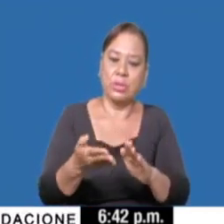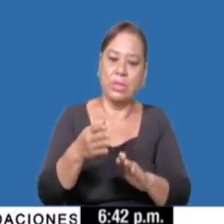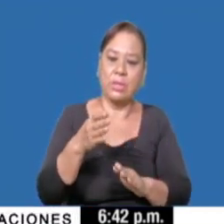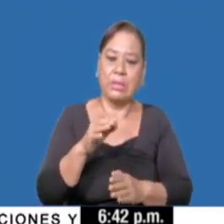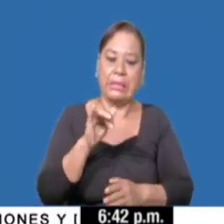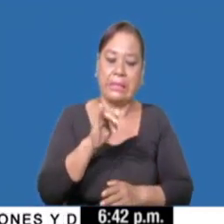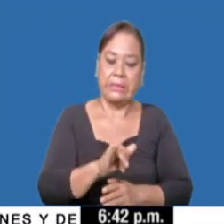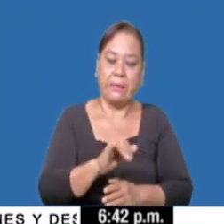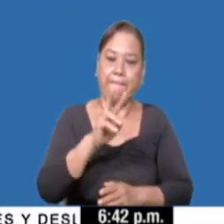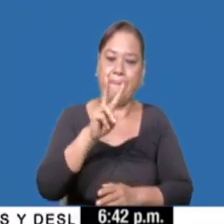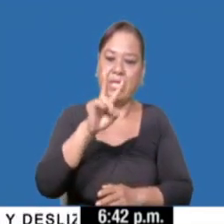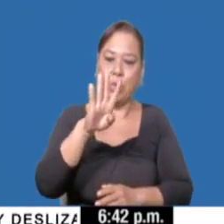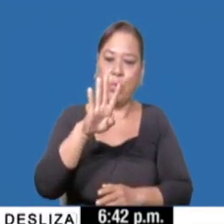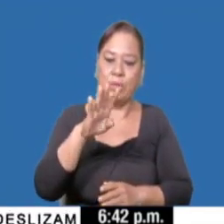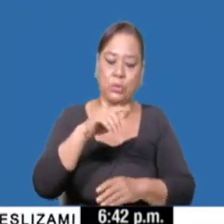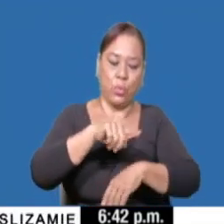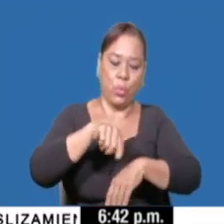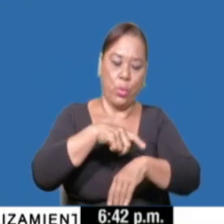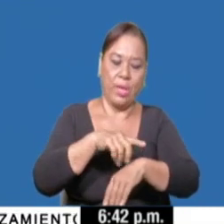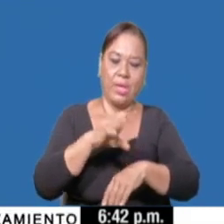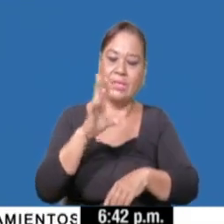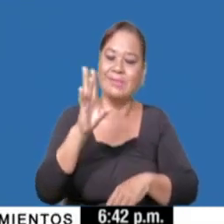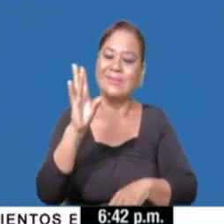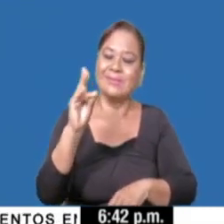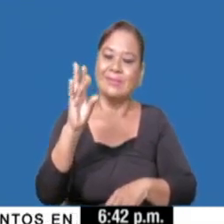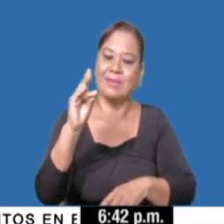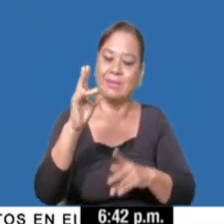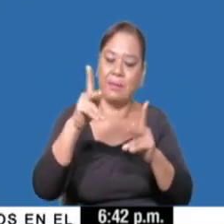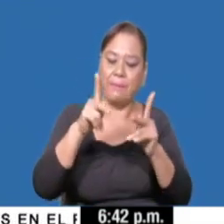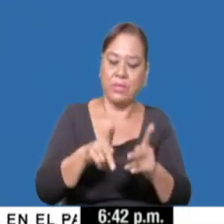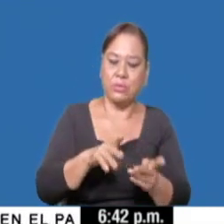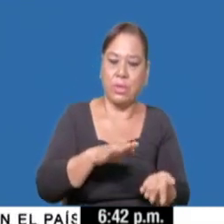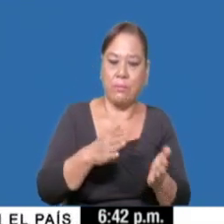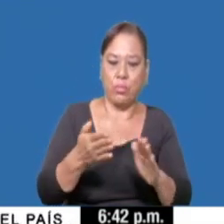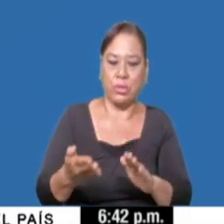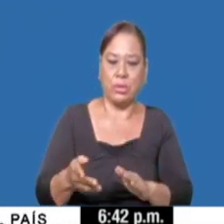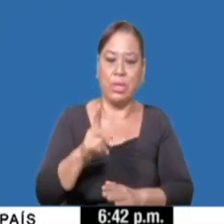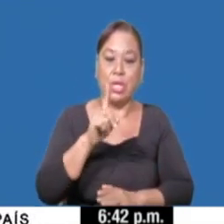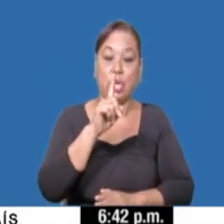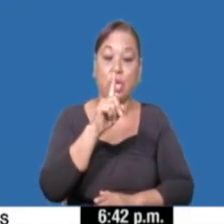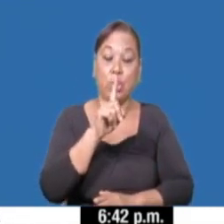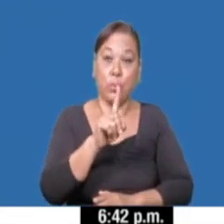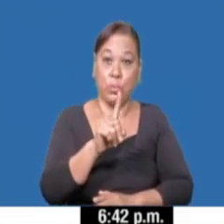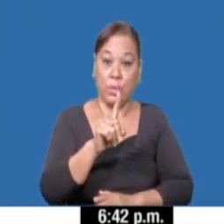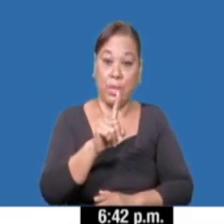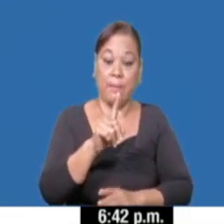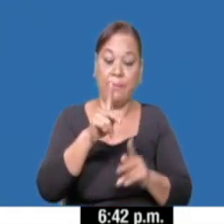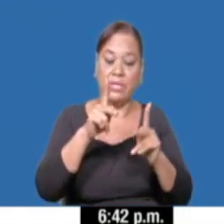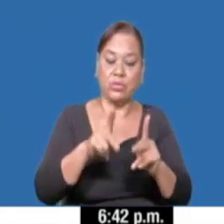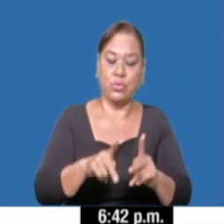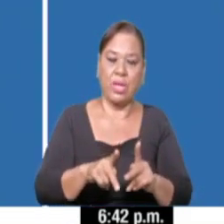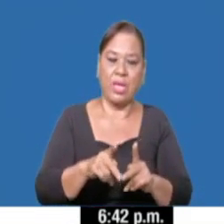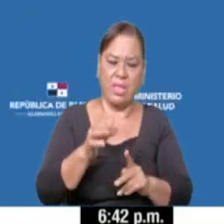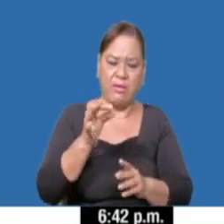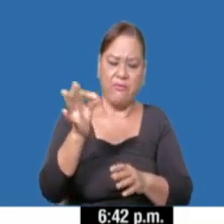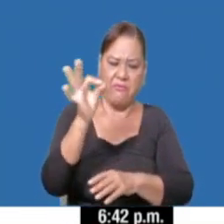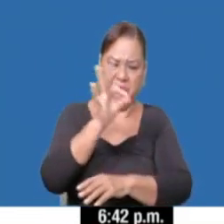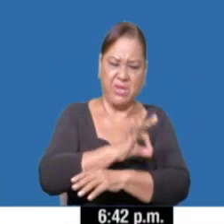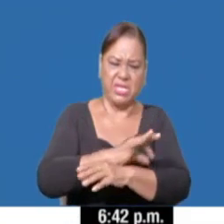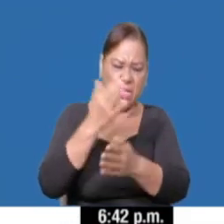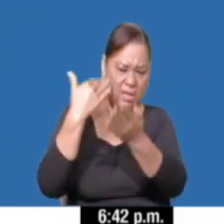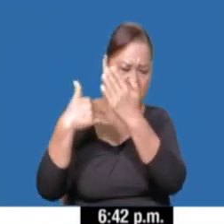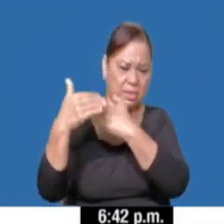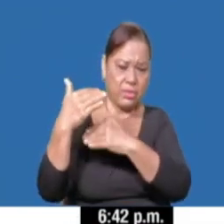últimas 24 horas, 7 pacientes fallecidos y una defunción que se actualiza con fechas anteriores.